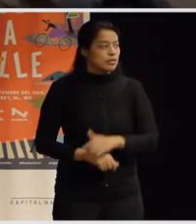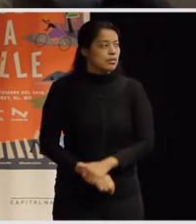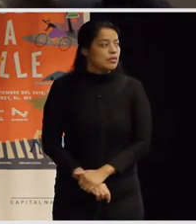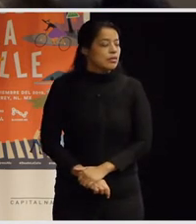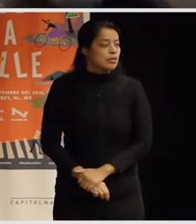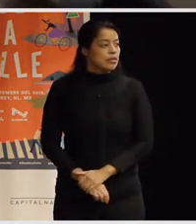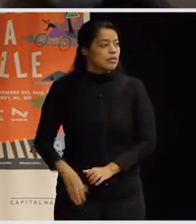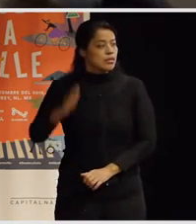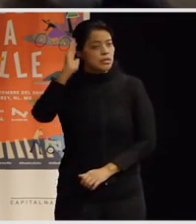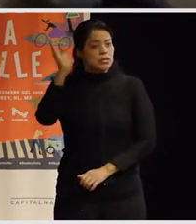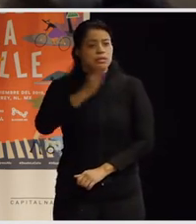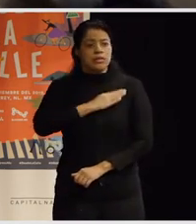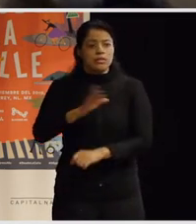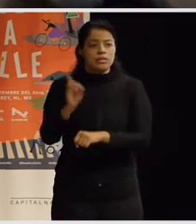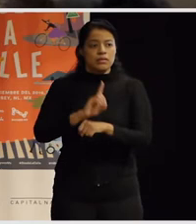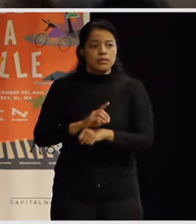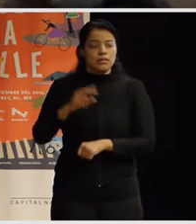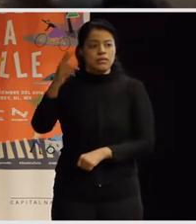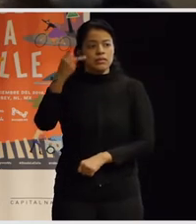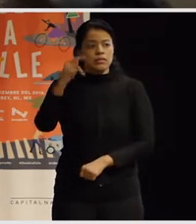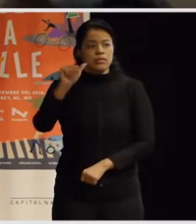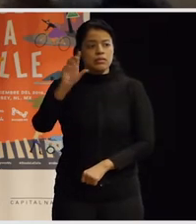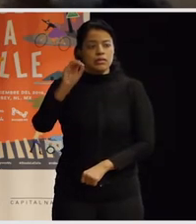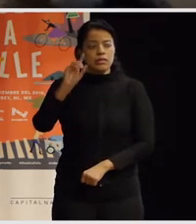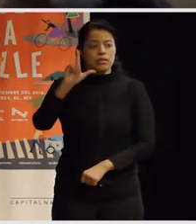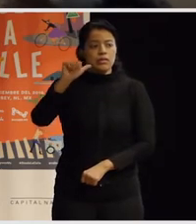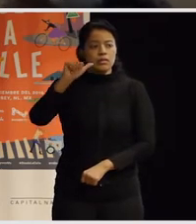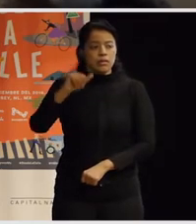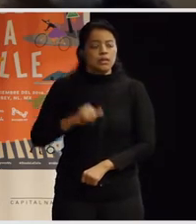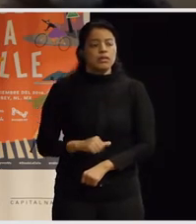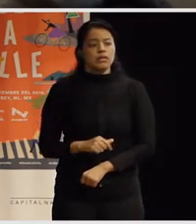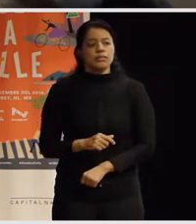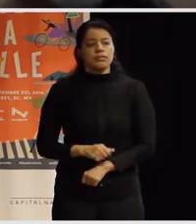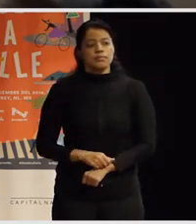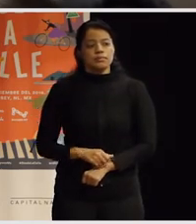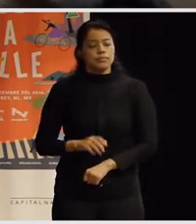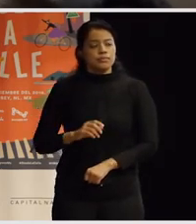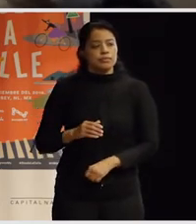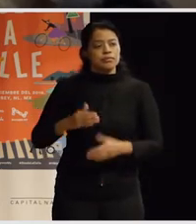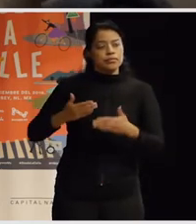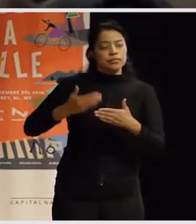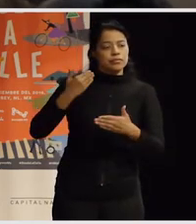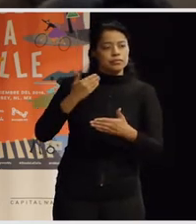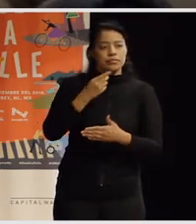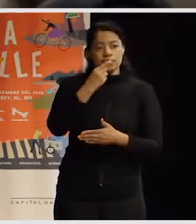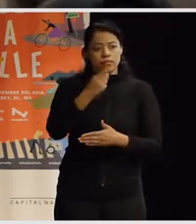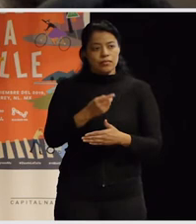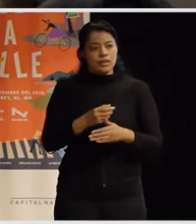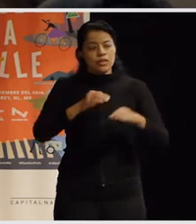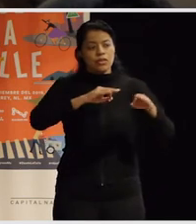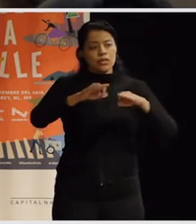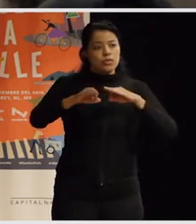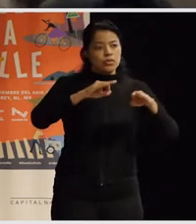Hola, buenos días, mi nombre es Paola Becerra y mi pregunta es en relación al último comentario que igual hizo Carmen con relación al trabajo